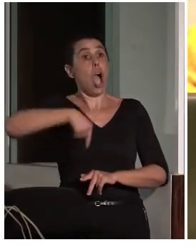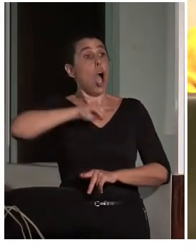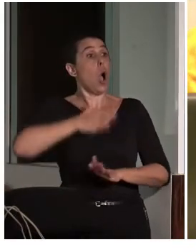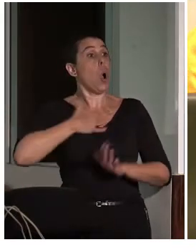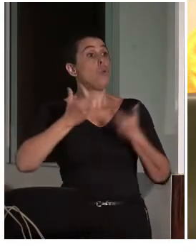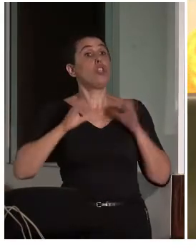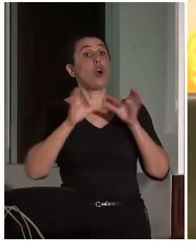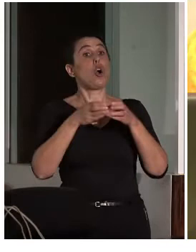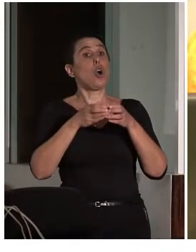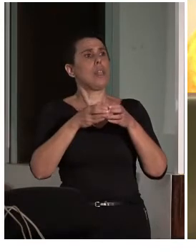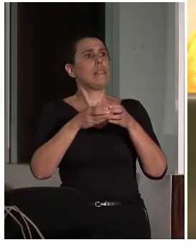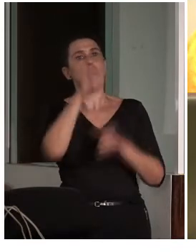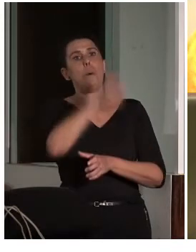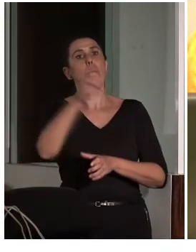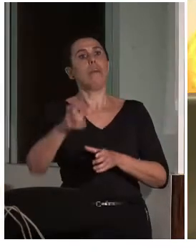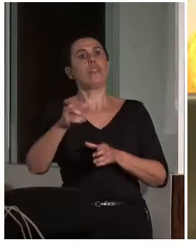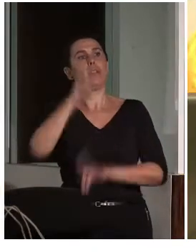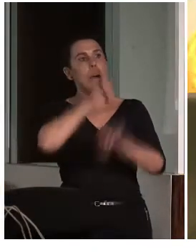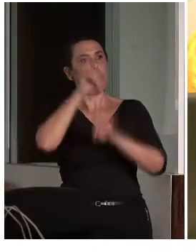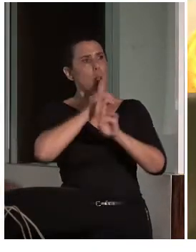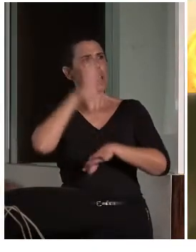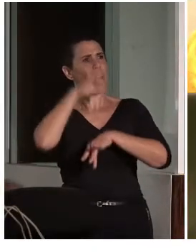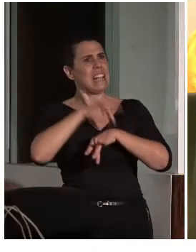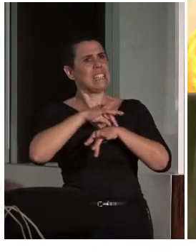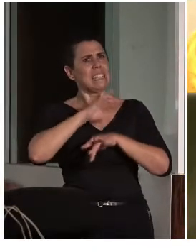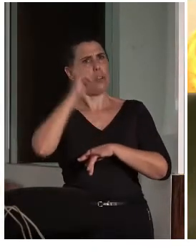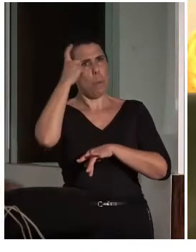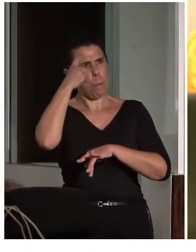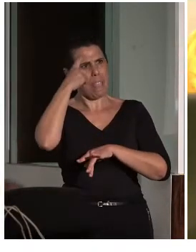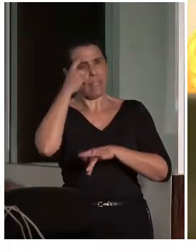problemas de salud mental, particularmente las personas con trastorno mental grave.